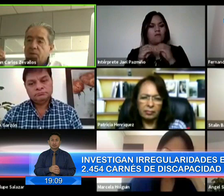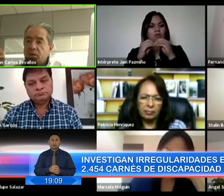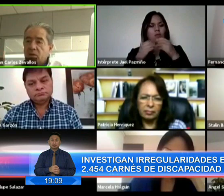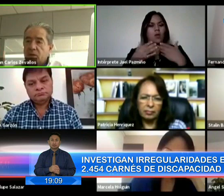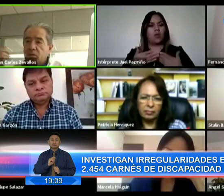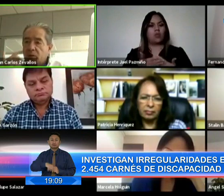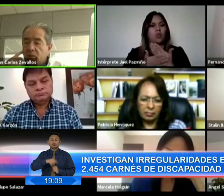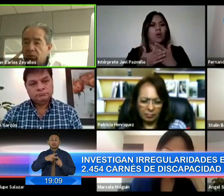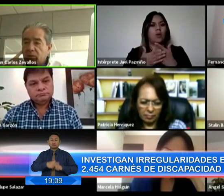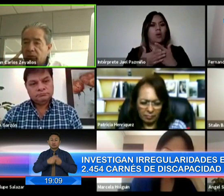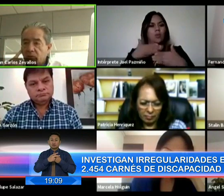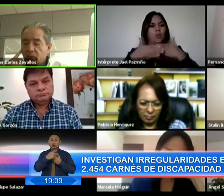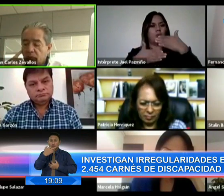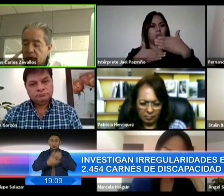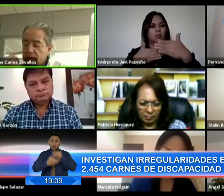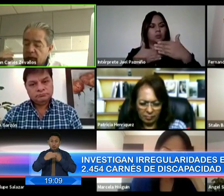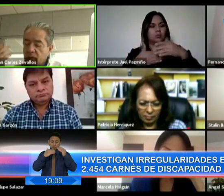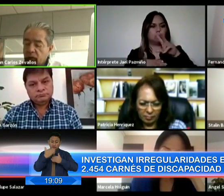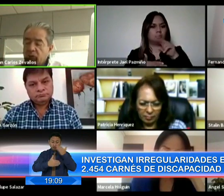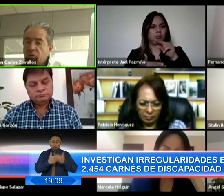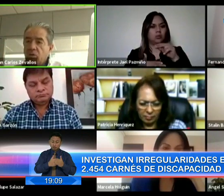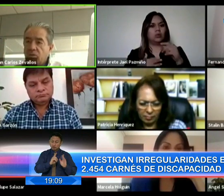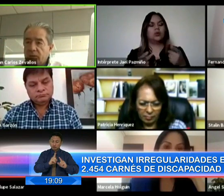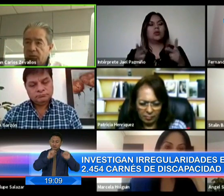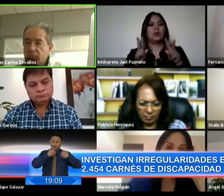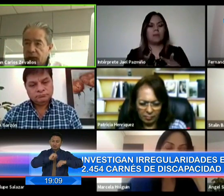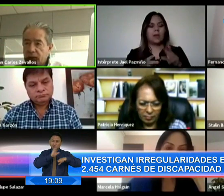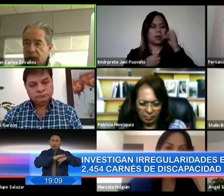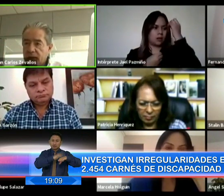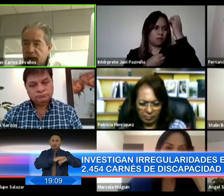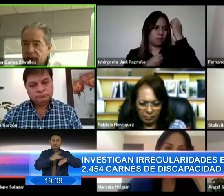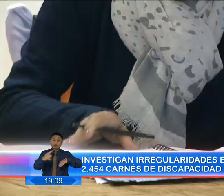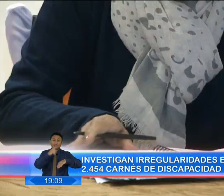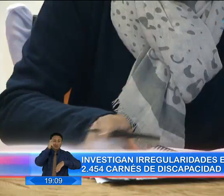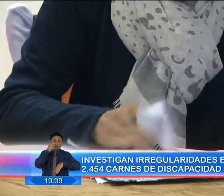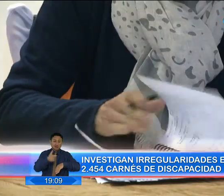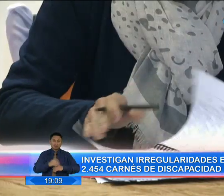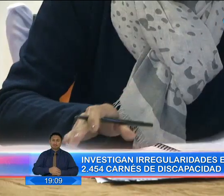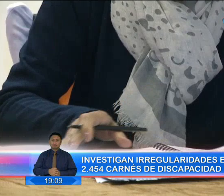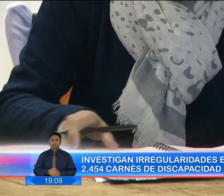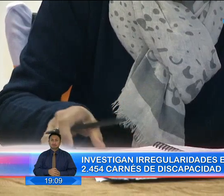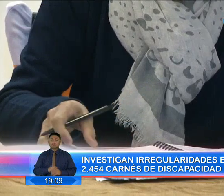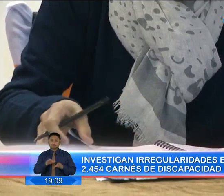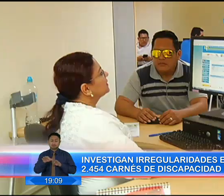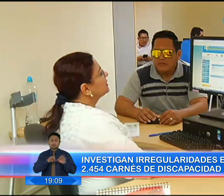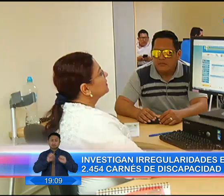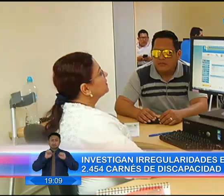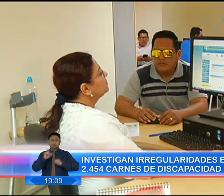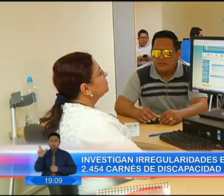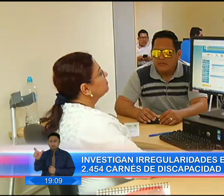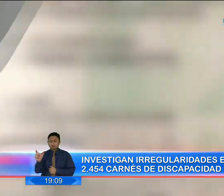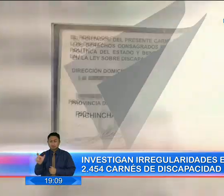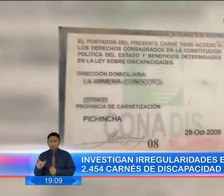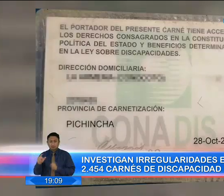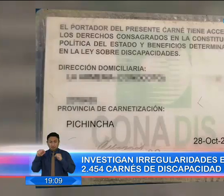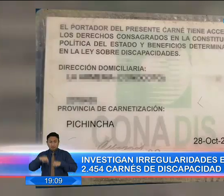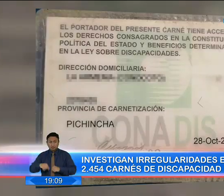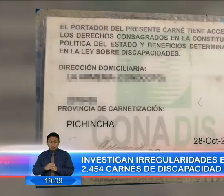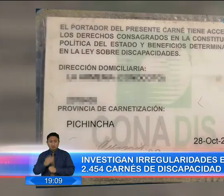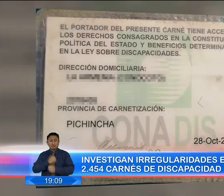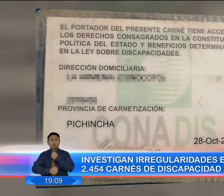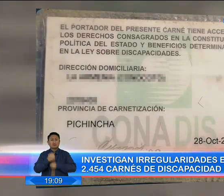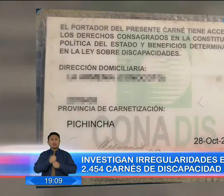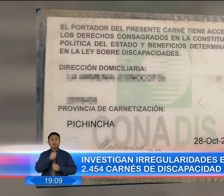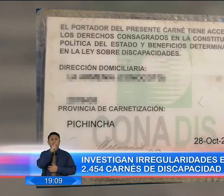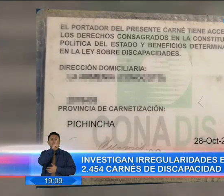inició el proceso de sumario administrativo, sino que se comunicó inmediatamente a la Fiscalía. Aunque se explicó que la entrega de carnets se vienen generando desde el